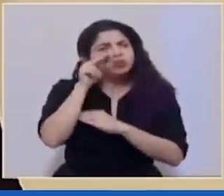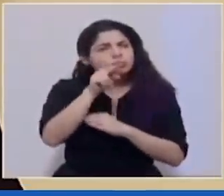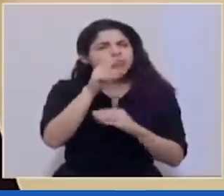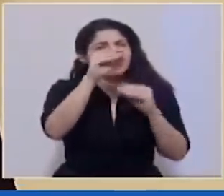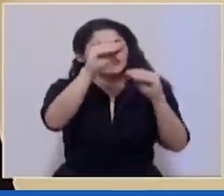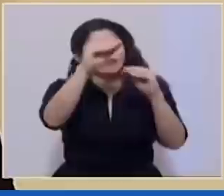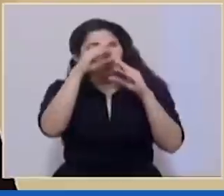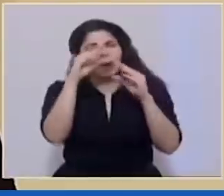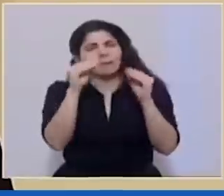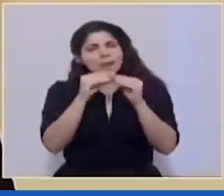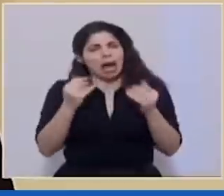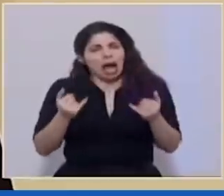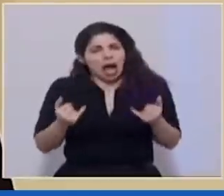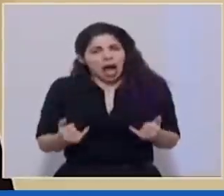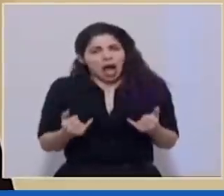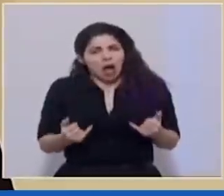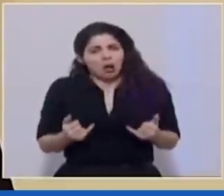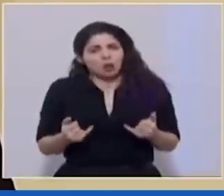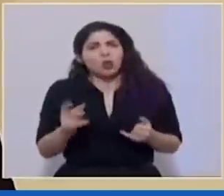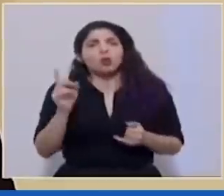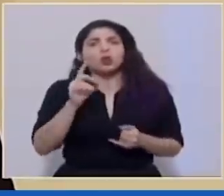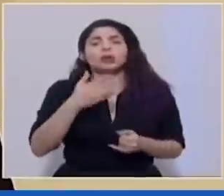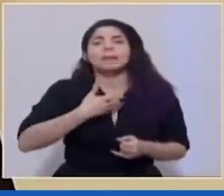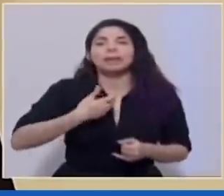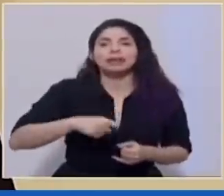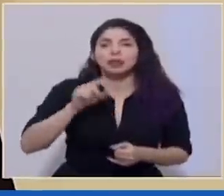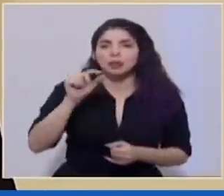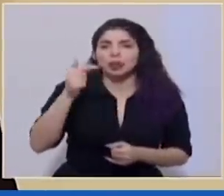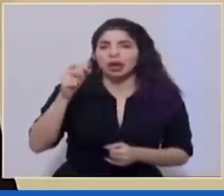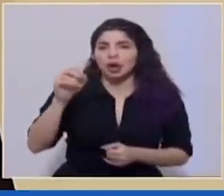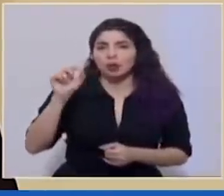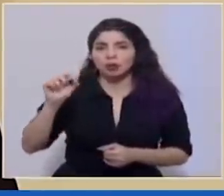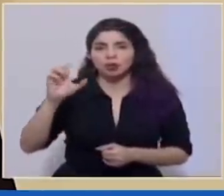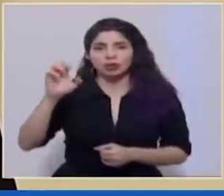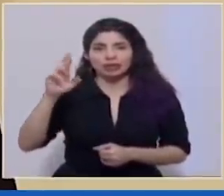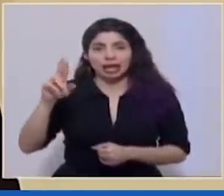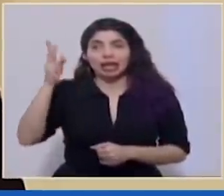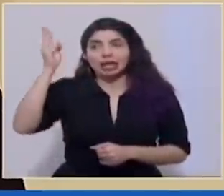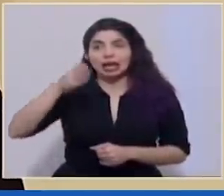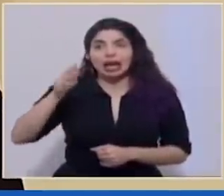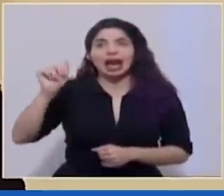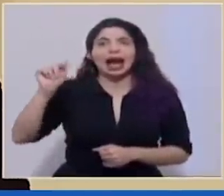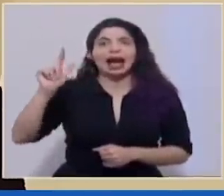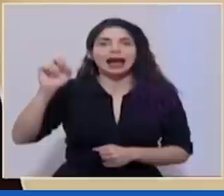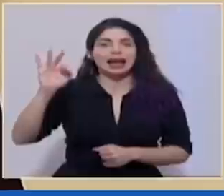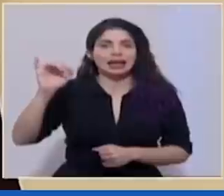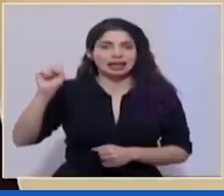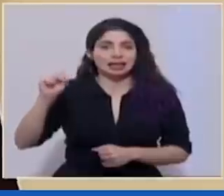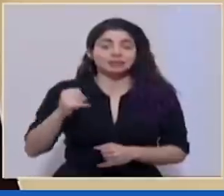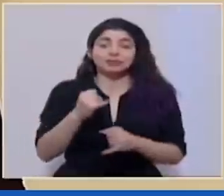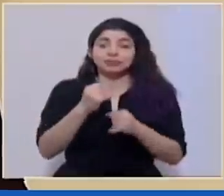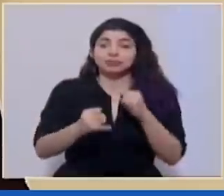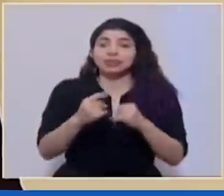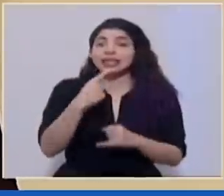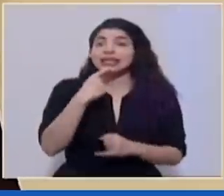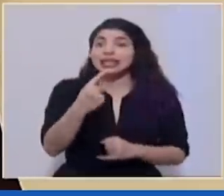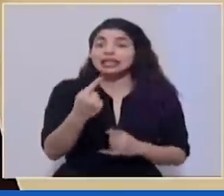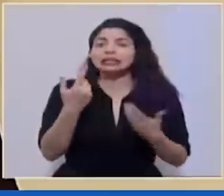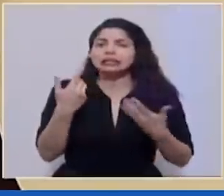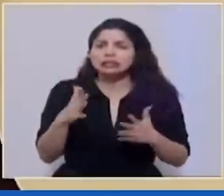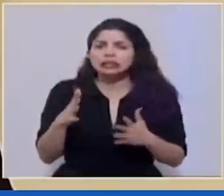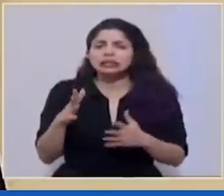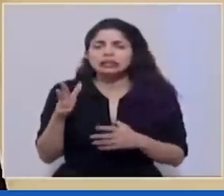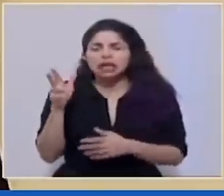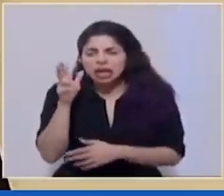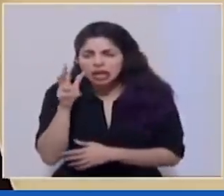más actualizada en presidencia.go.cr alertas. Finalmente, decir que hemos escuchado